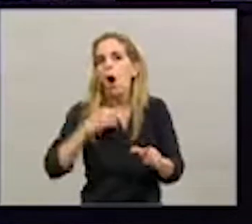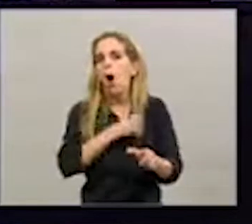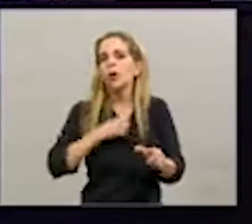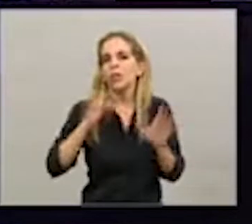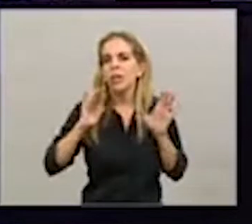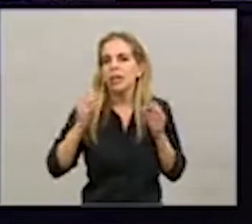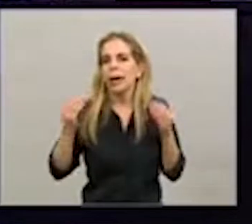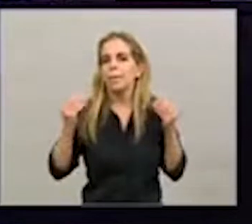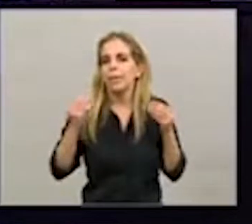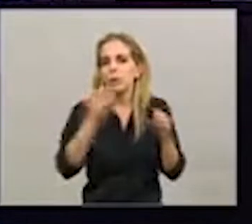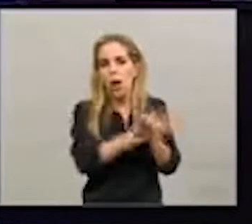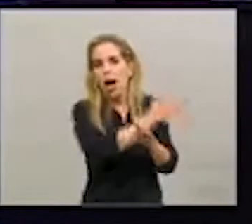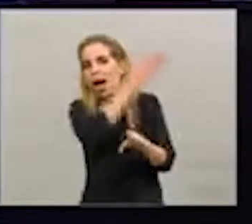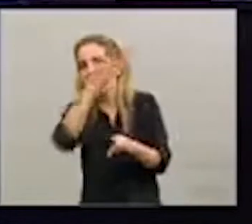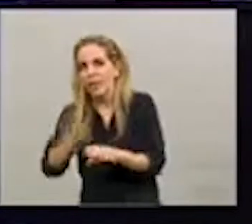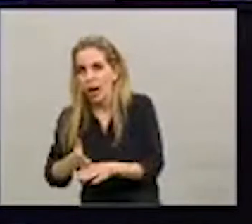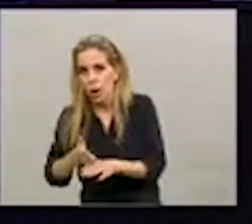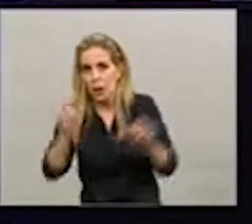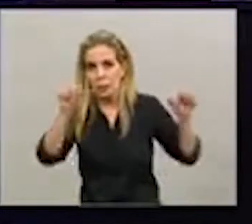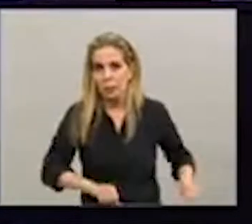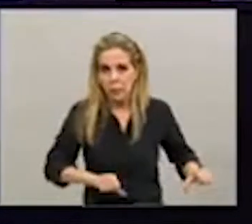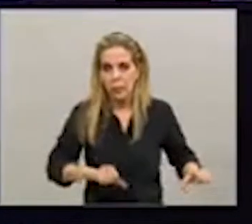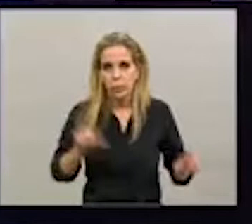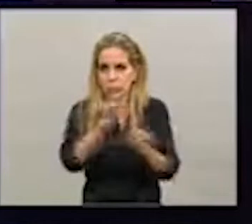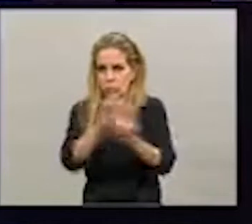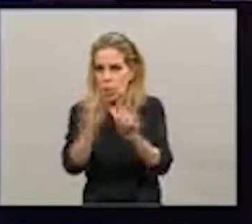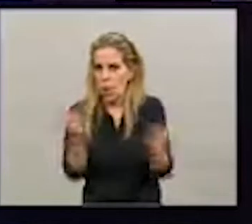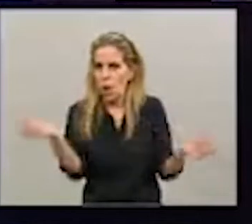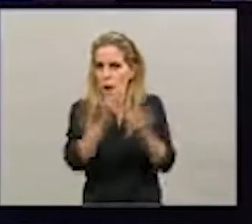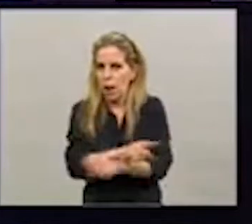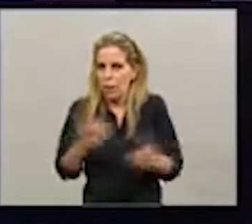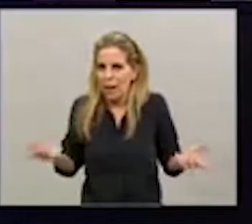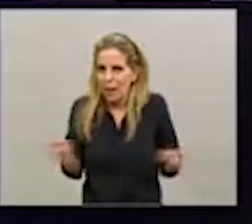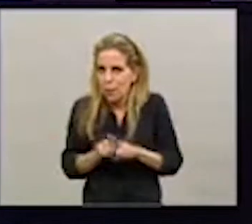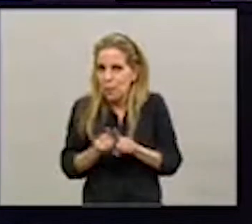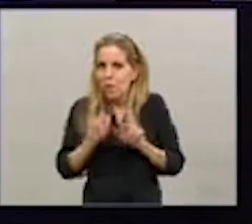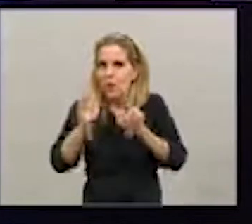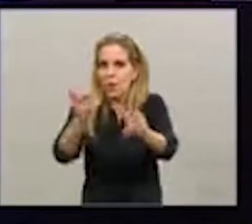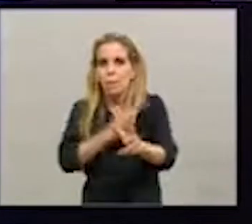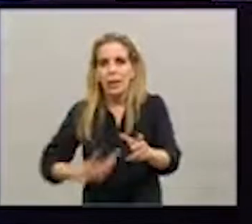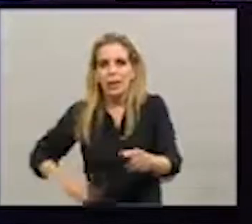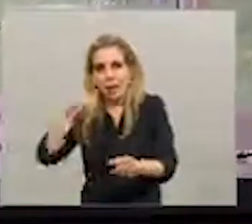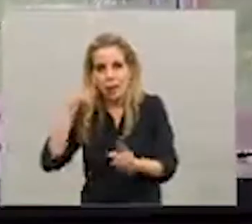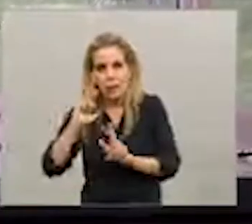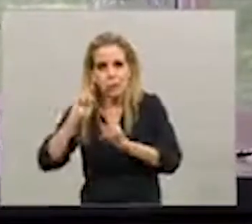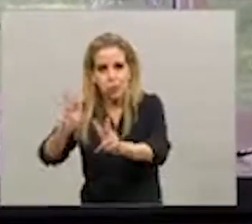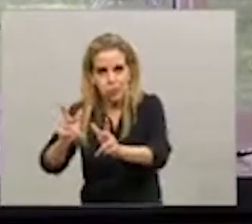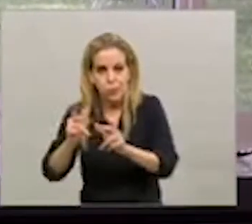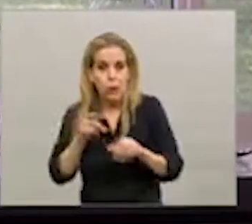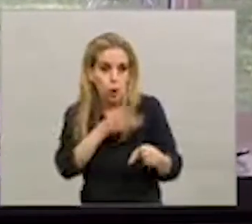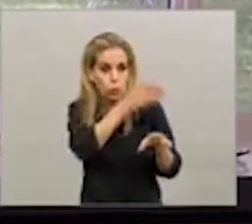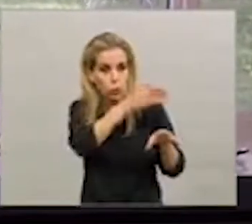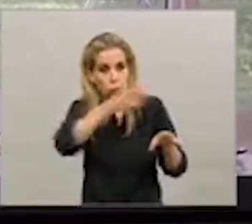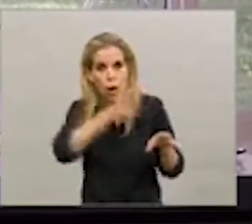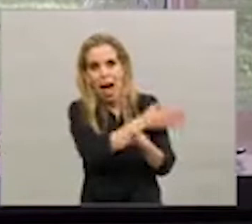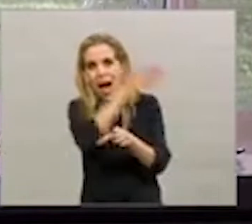sirvió todo lo que se hizo. Y es exactamente al revés. Como recién mencionaba Alberto, lo que hicimos sirvió